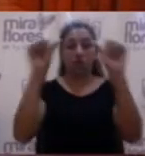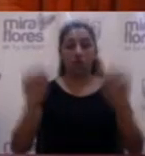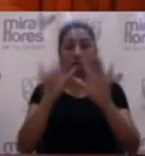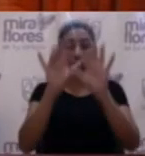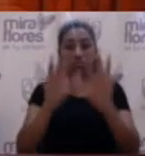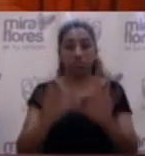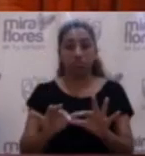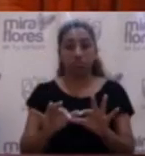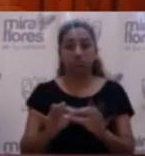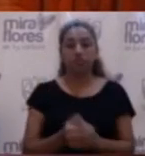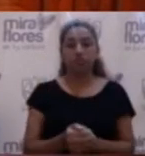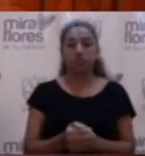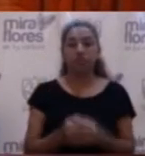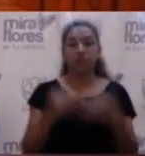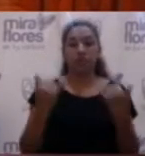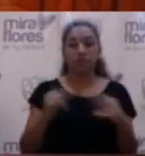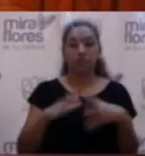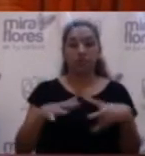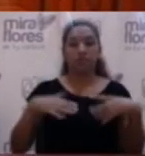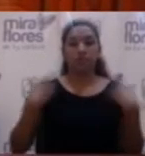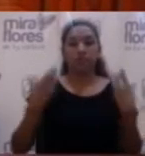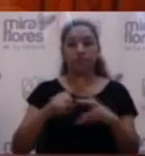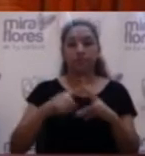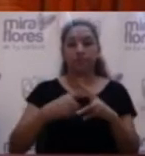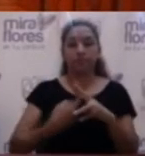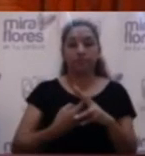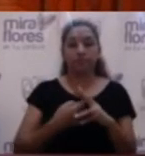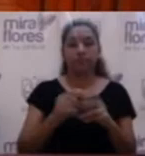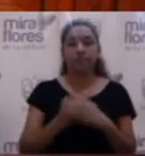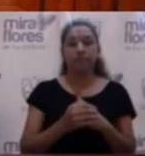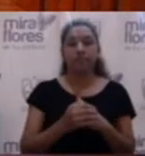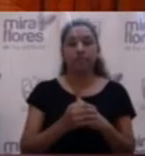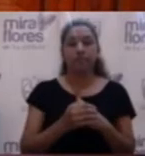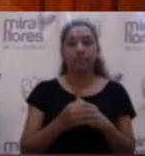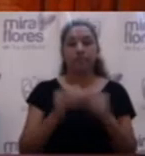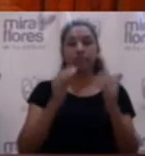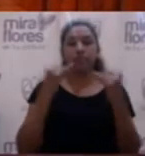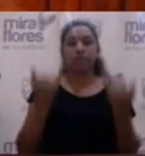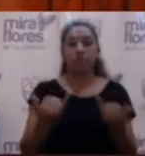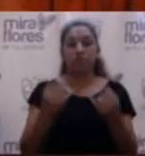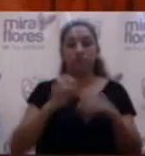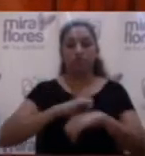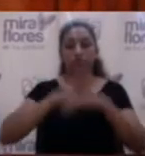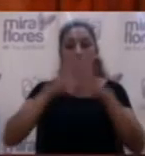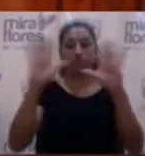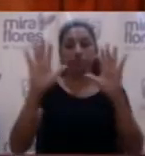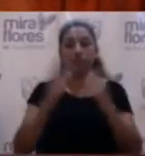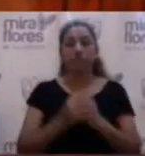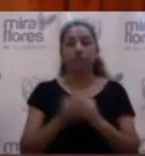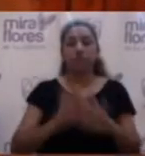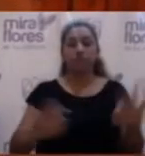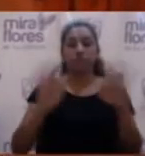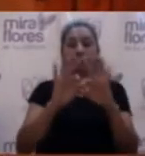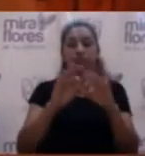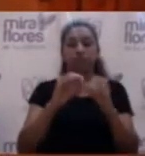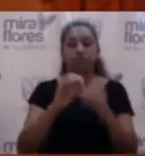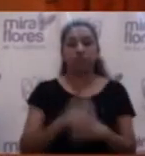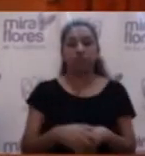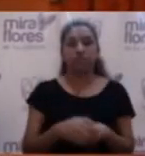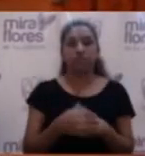aprobación. Entonces vamos a lo que es orden del día, dado que es una sesión extraordinaria.